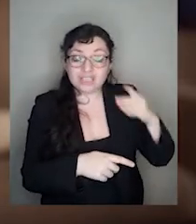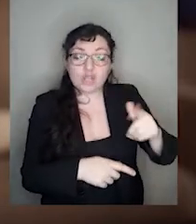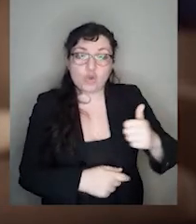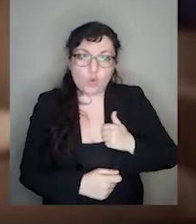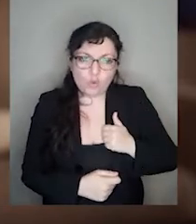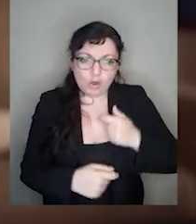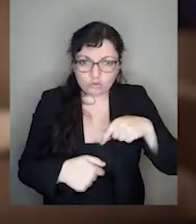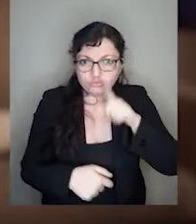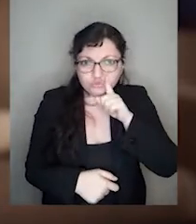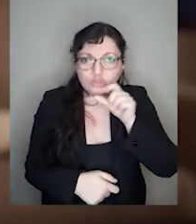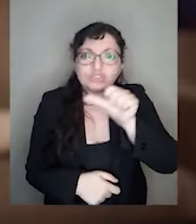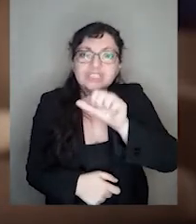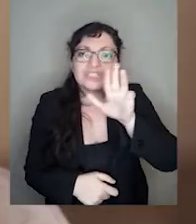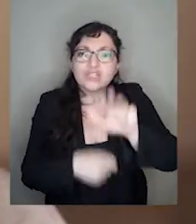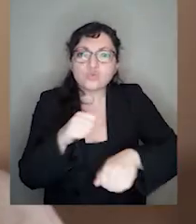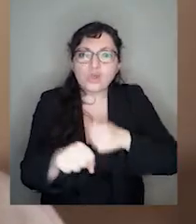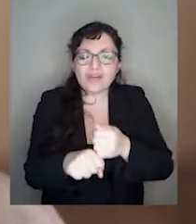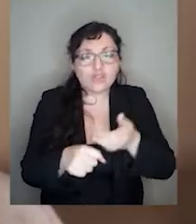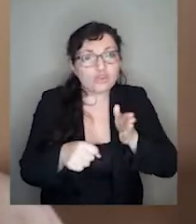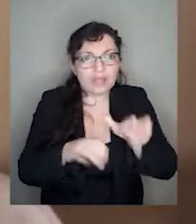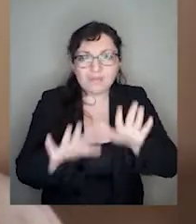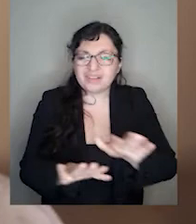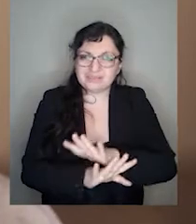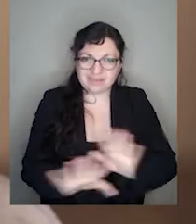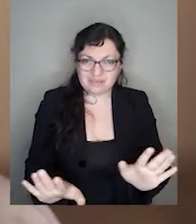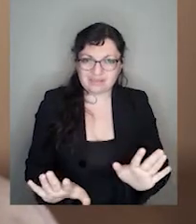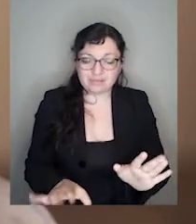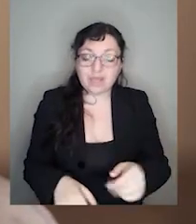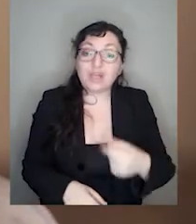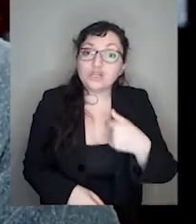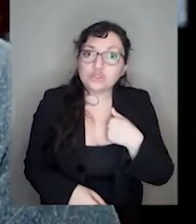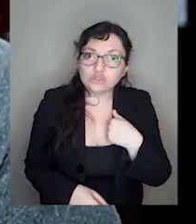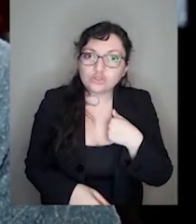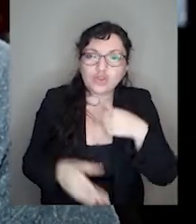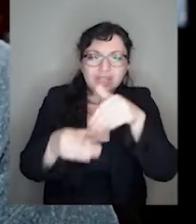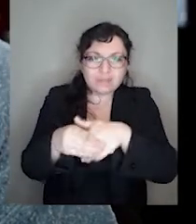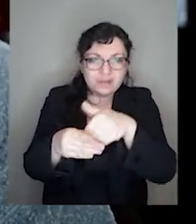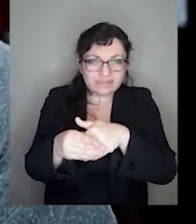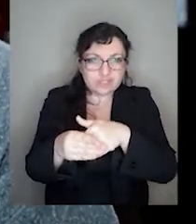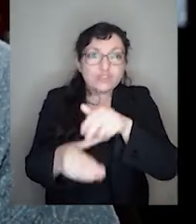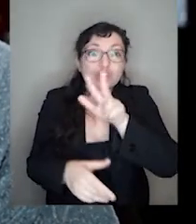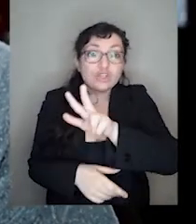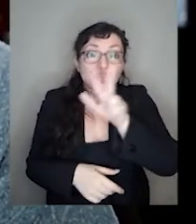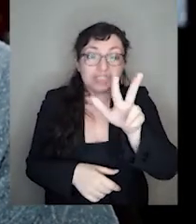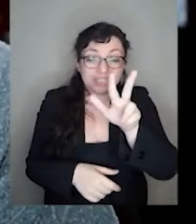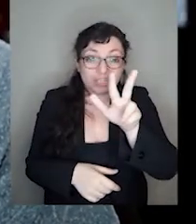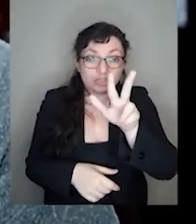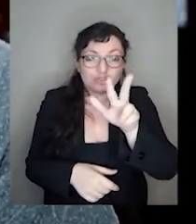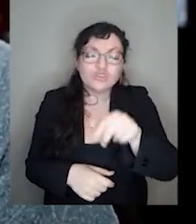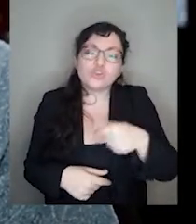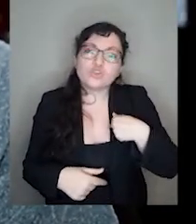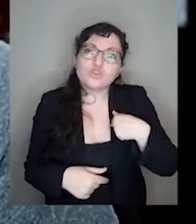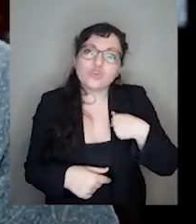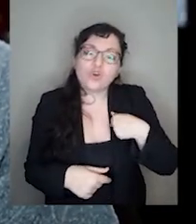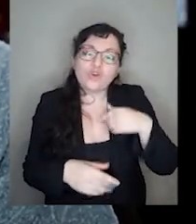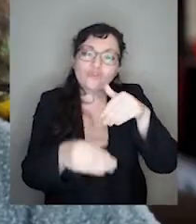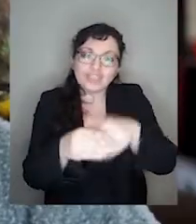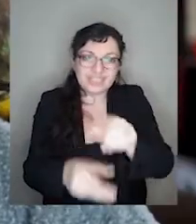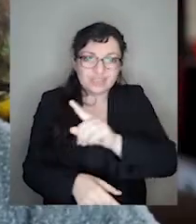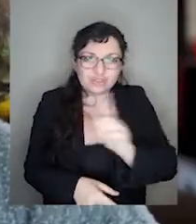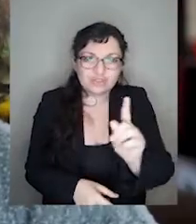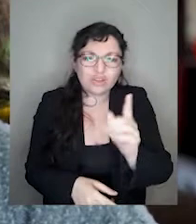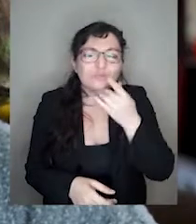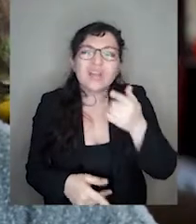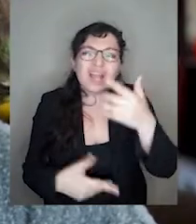Hoy tengo 69 años. No puedo esperar más. Yo en el plebiscito del año 88, voté por el no,